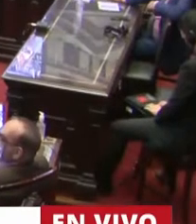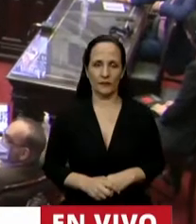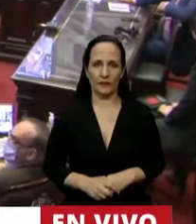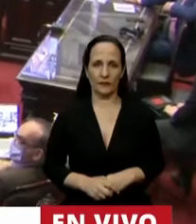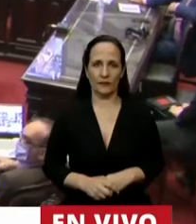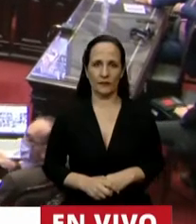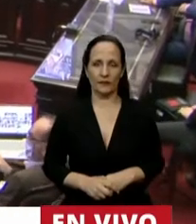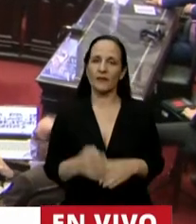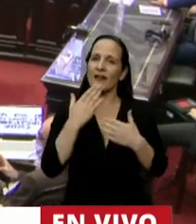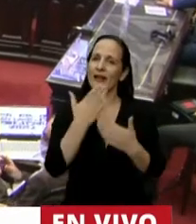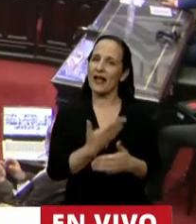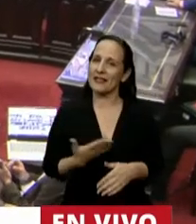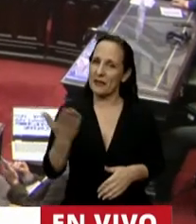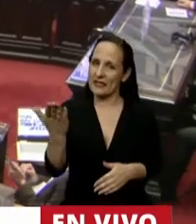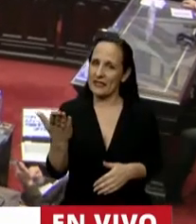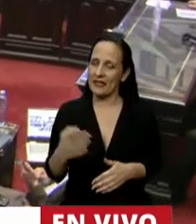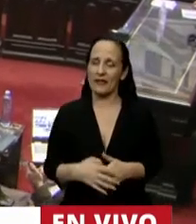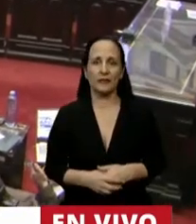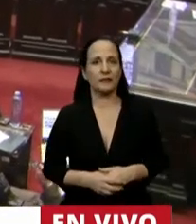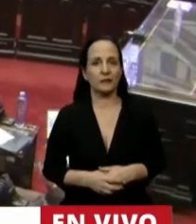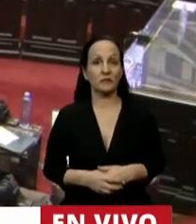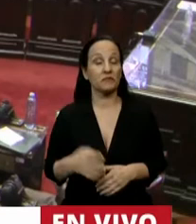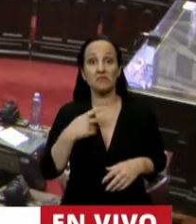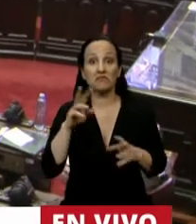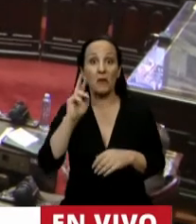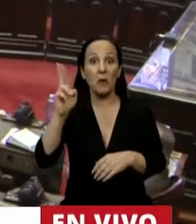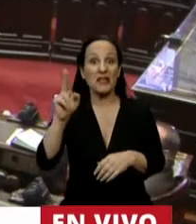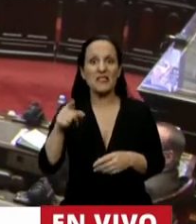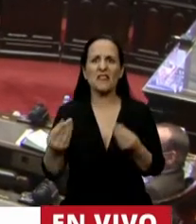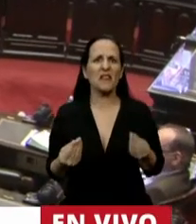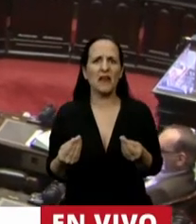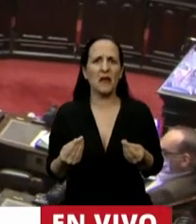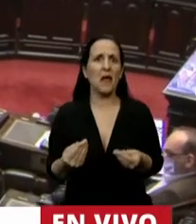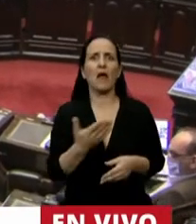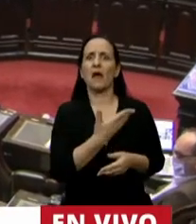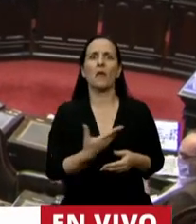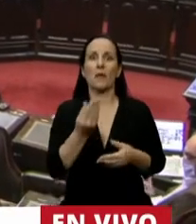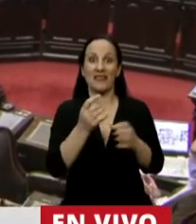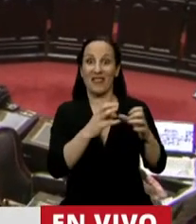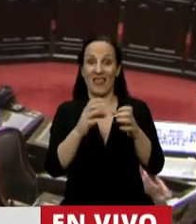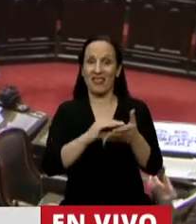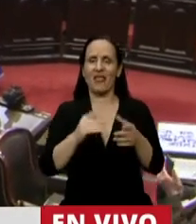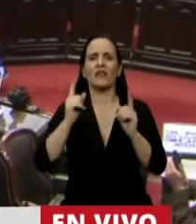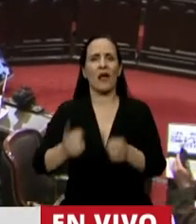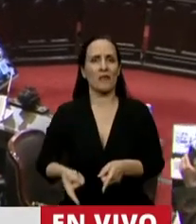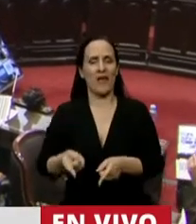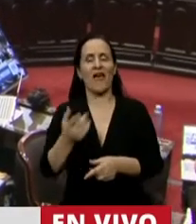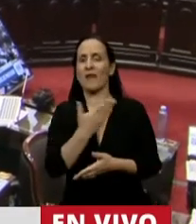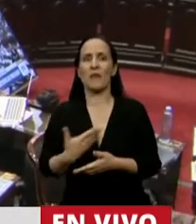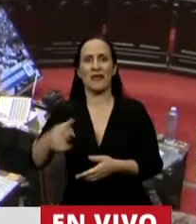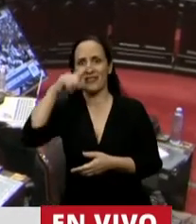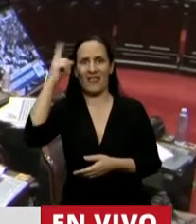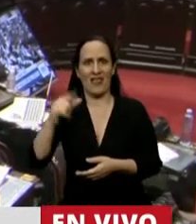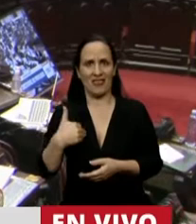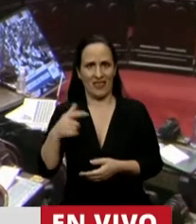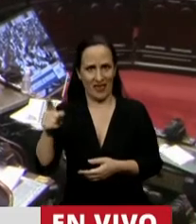Gracias, Presidente. Esta cuestión de privilegios contra el Presidente de la Cámara y contra el Presidente de la Nación, en la misma